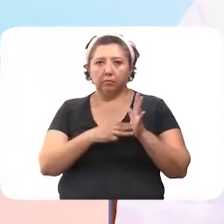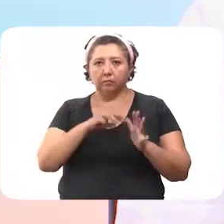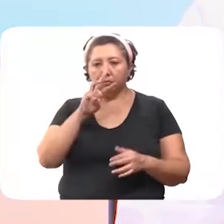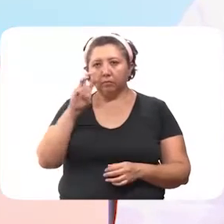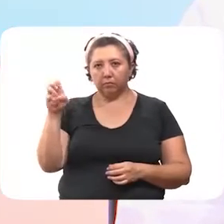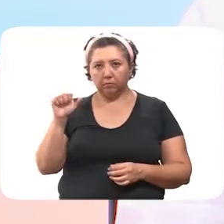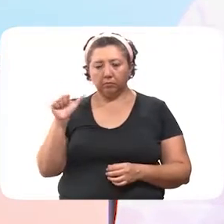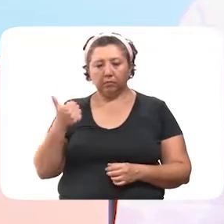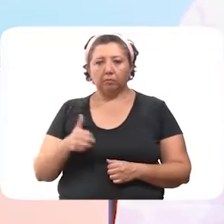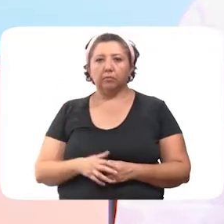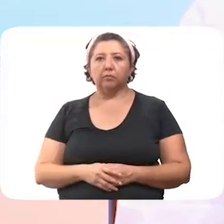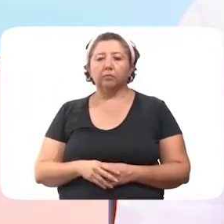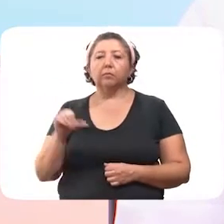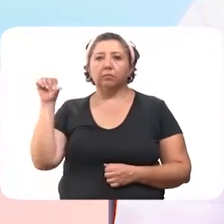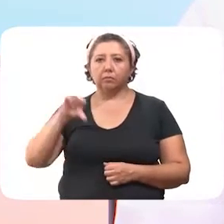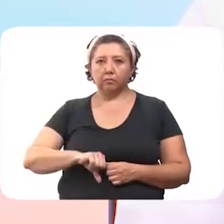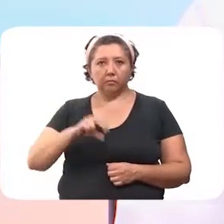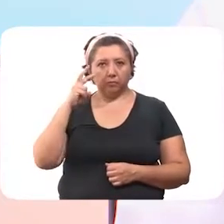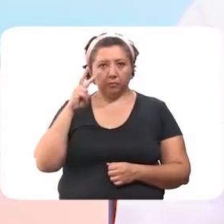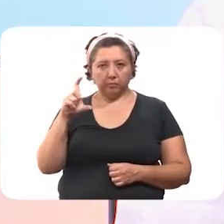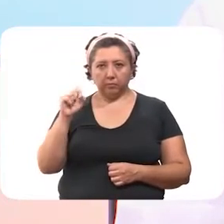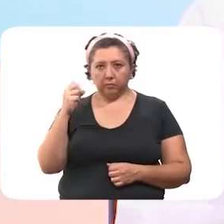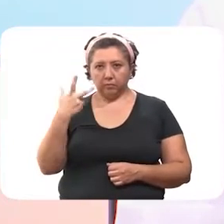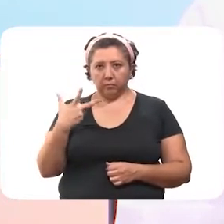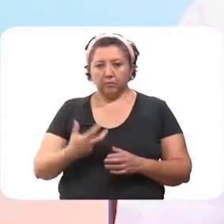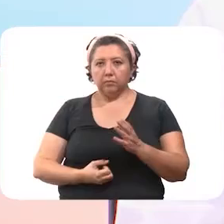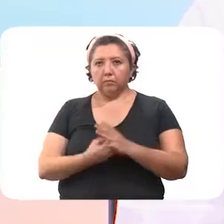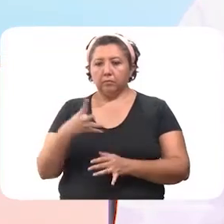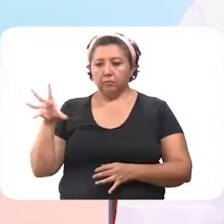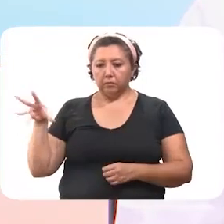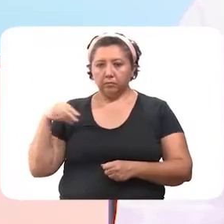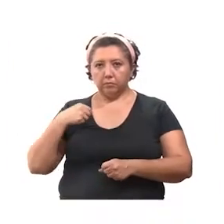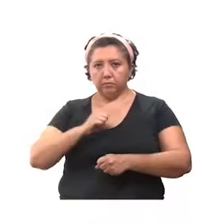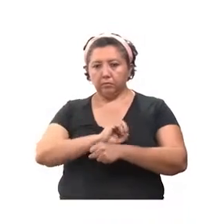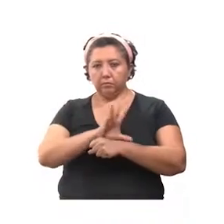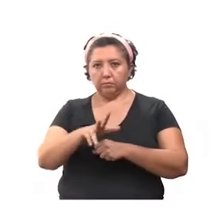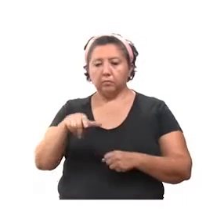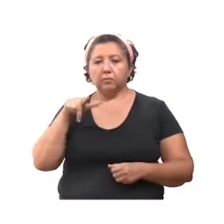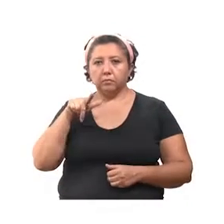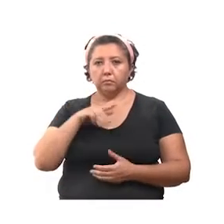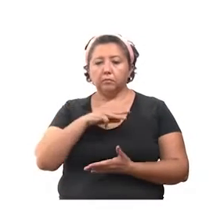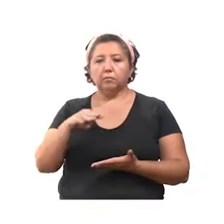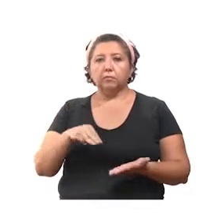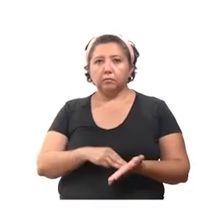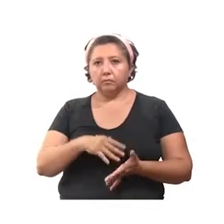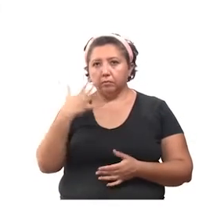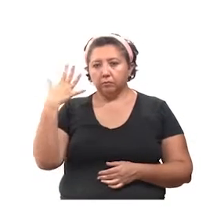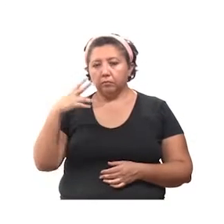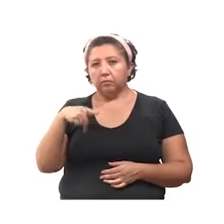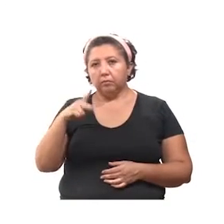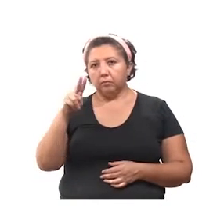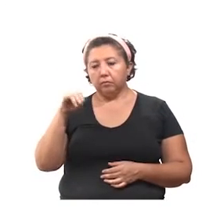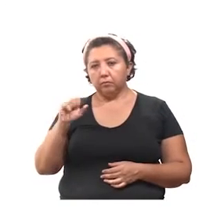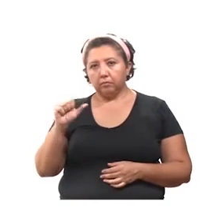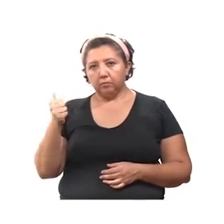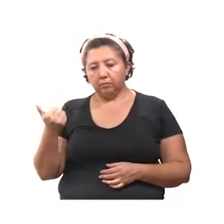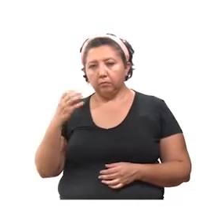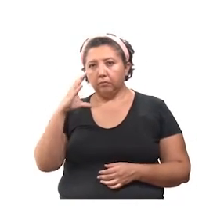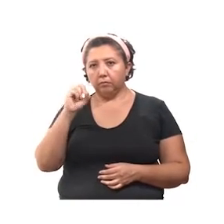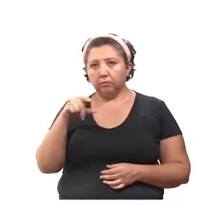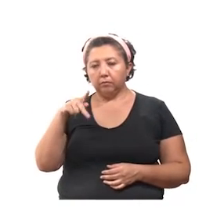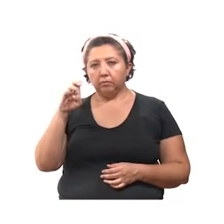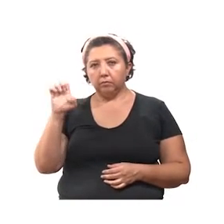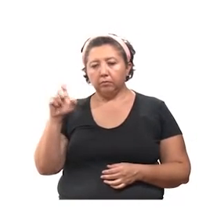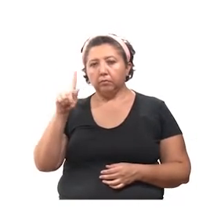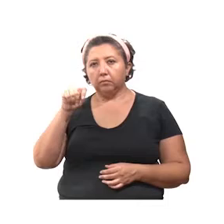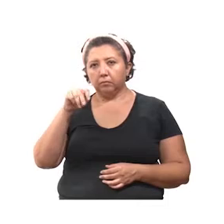,311. Hoy se detectaron 28 nuevos contagios de coronavirus, 17 en Mérida, 5 en Canacín, 1 en Concal,